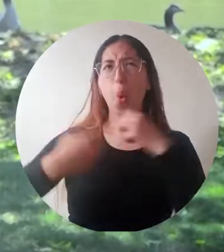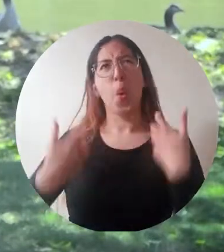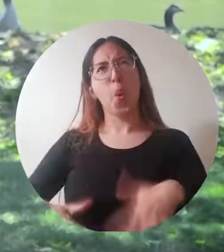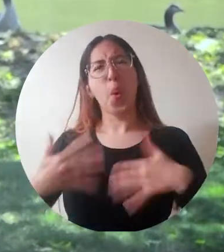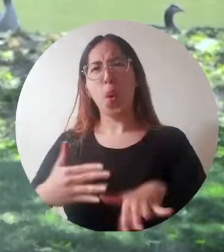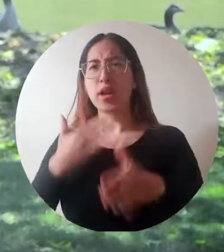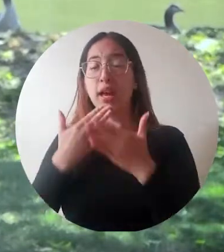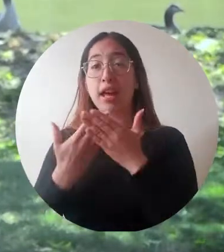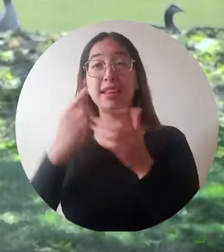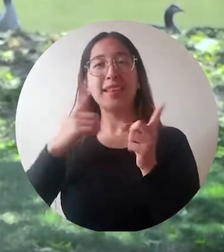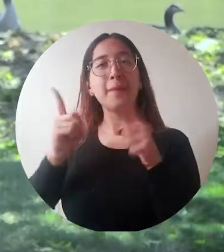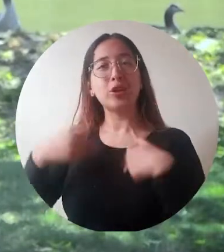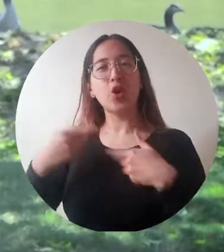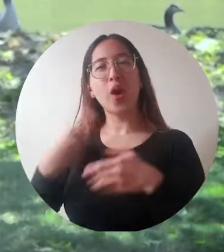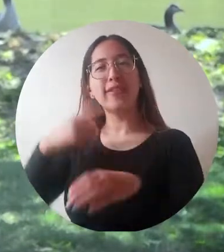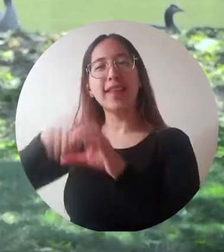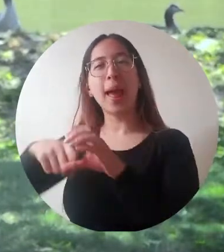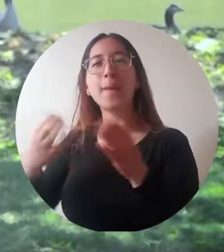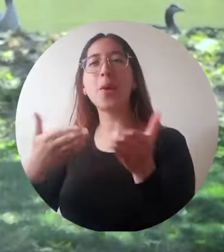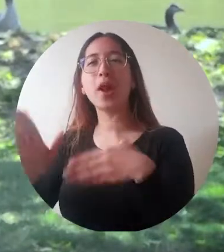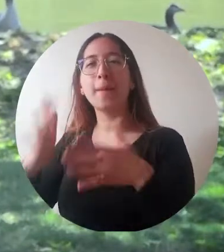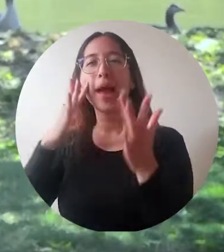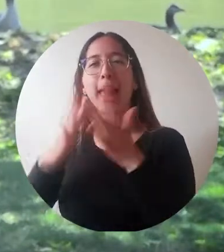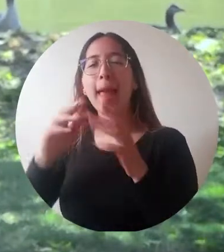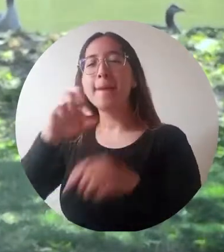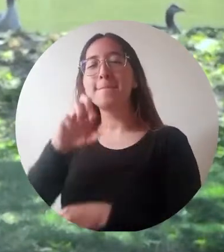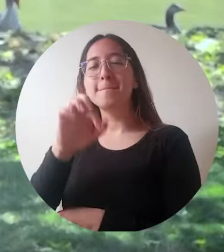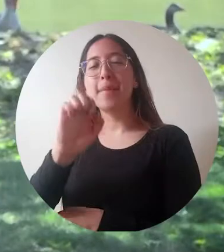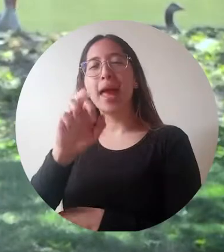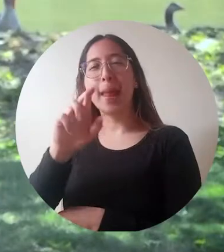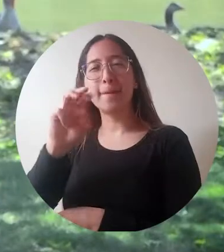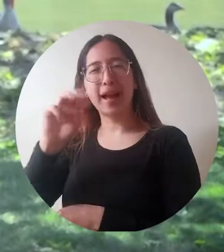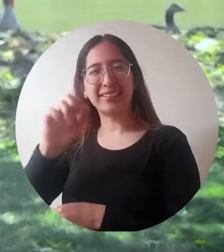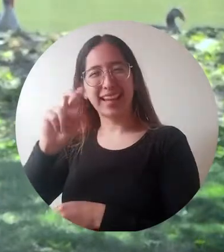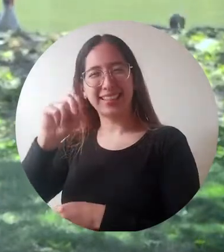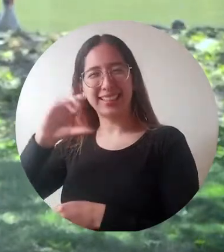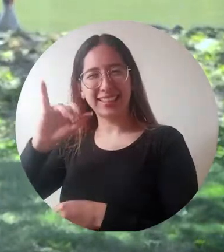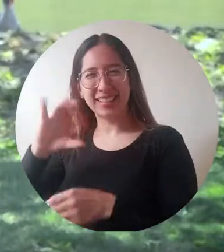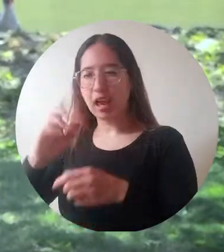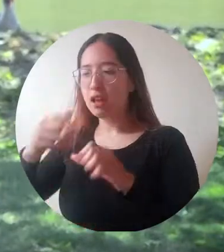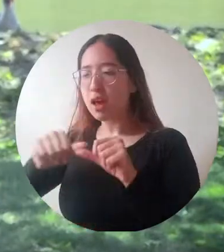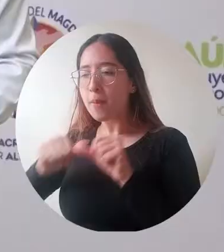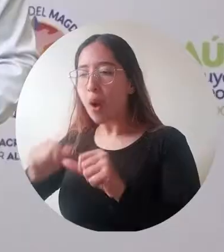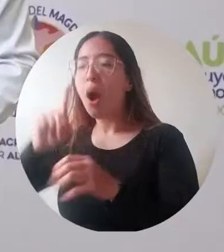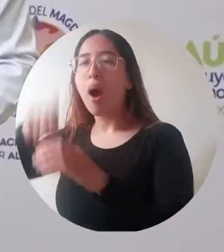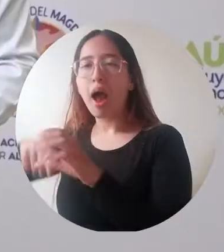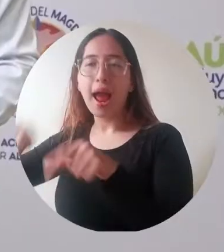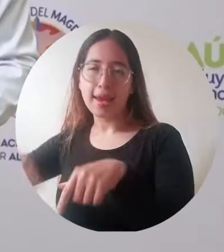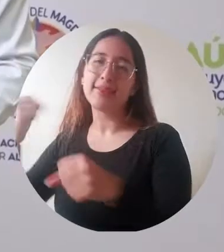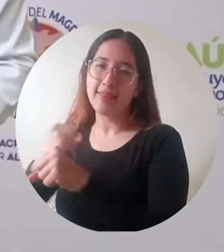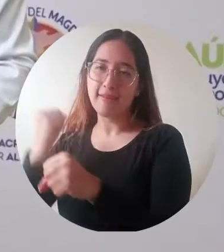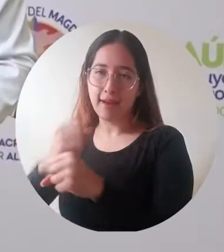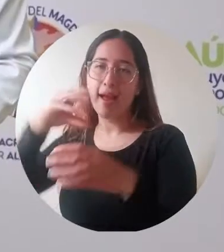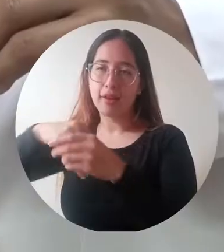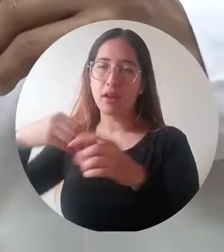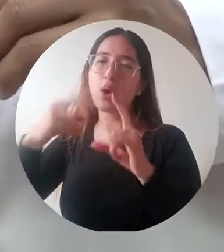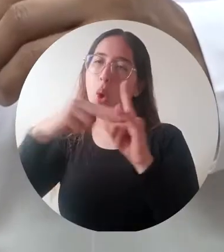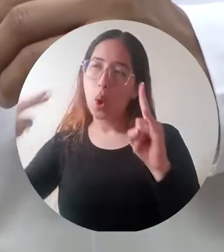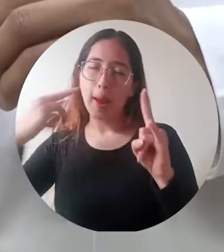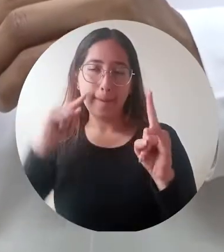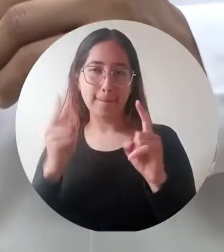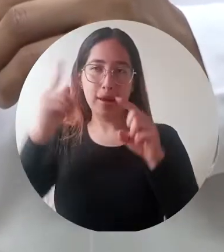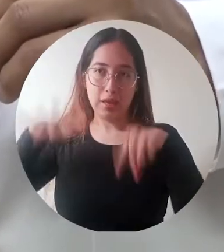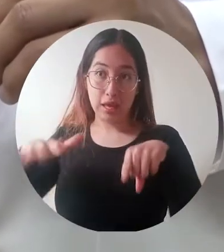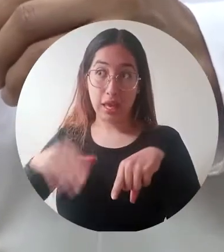Bienestar como permanencia, donde trabajaba con la Universidad del Magdalena en primer semestre. Luego